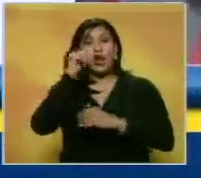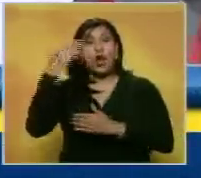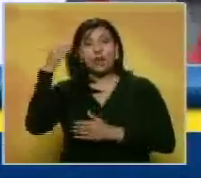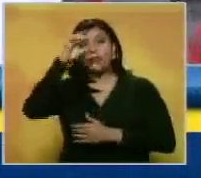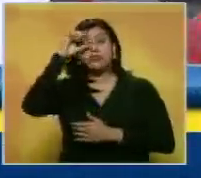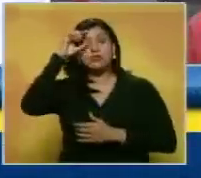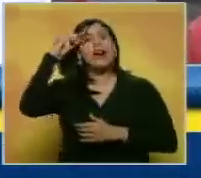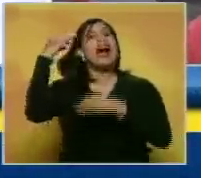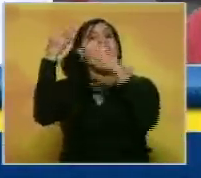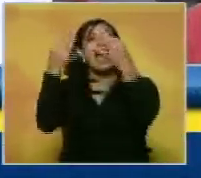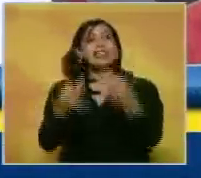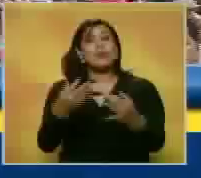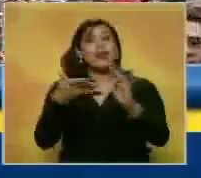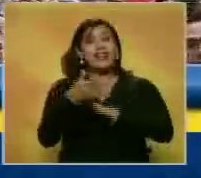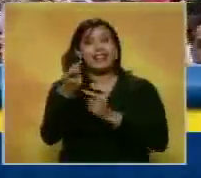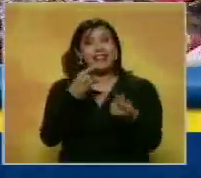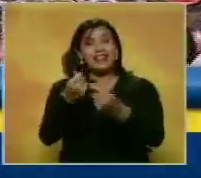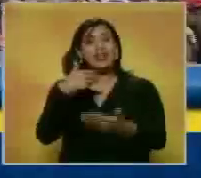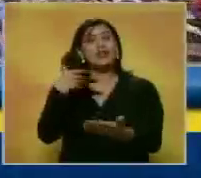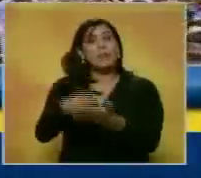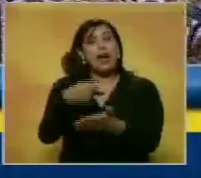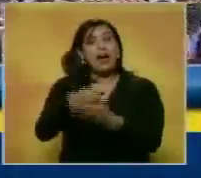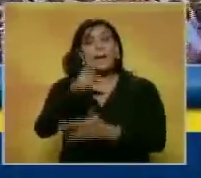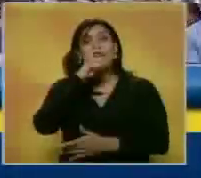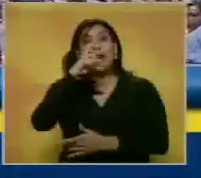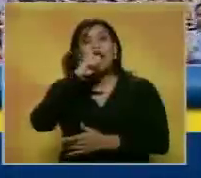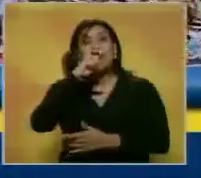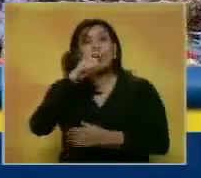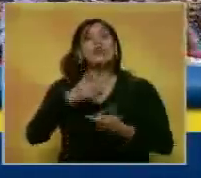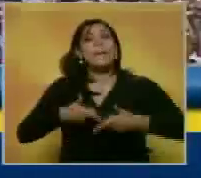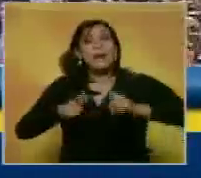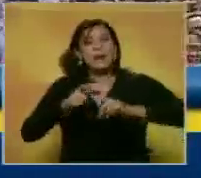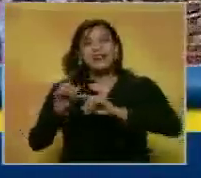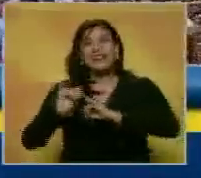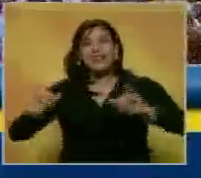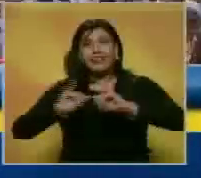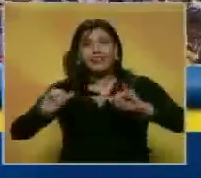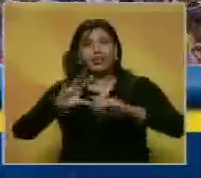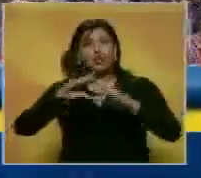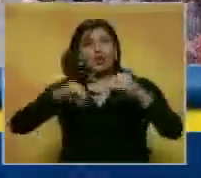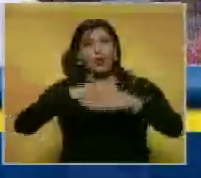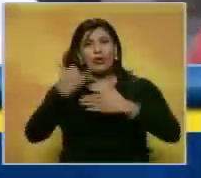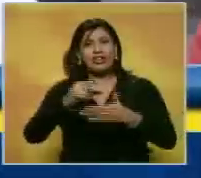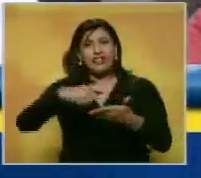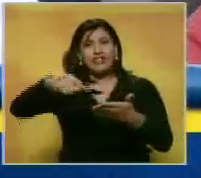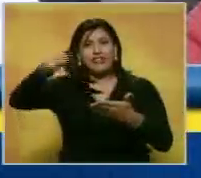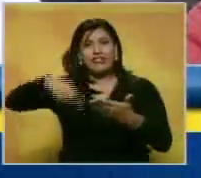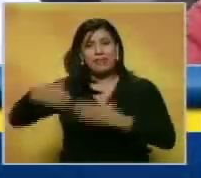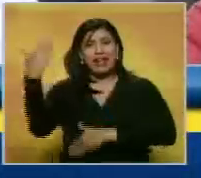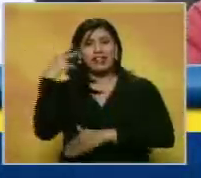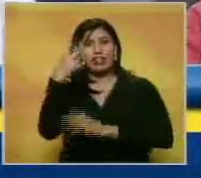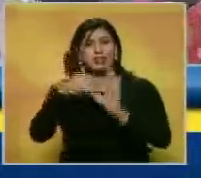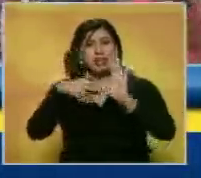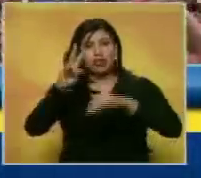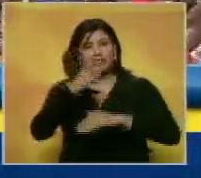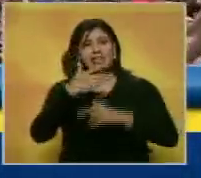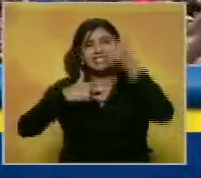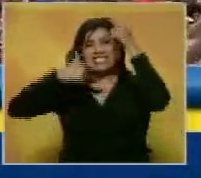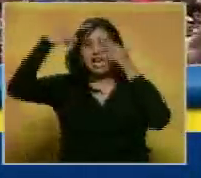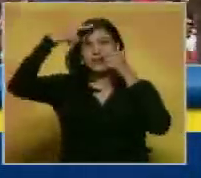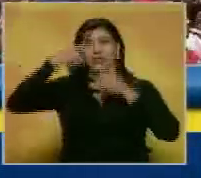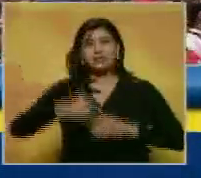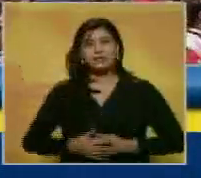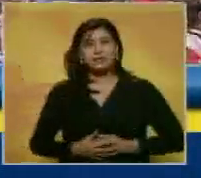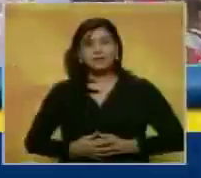Jaimán El Trulli, aseguró que los recursos destinados por el presidente Maduro permitirán culminar todos los proyectos firmados en el año 2012 por el presidente Hugo